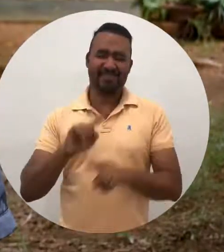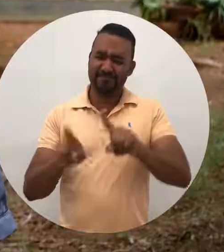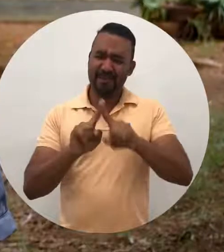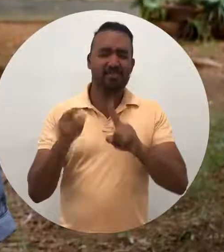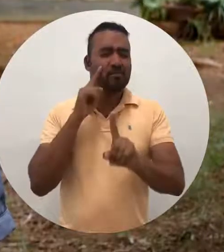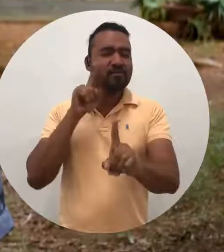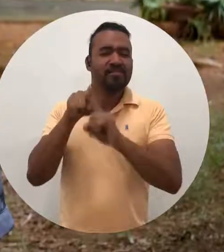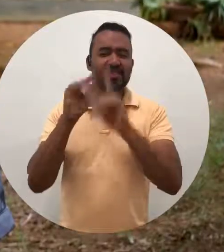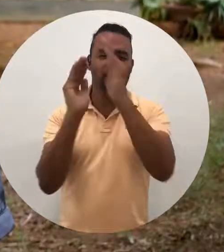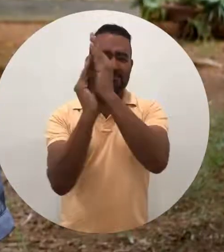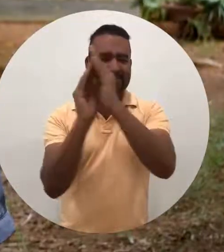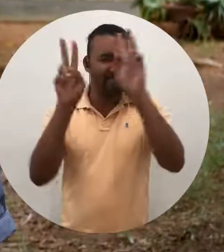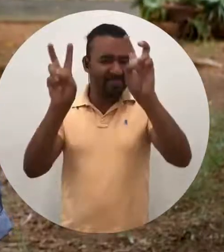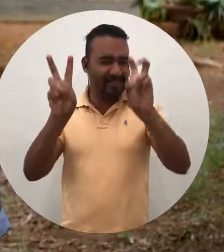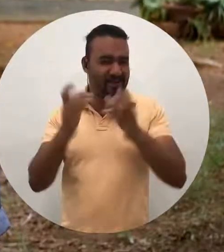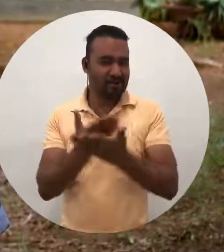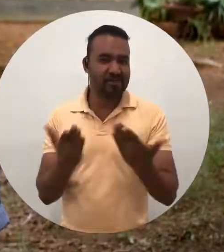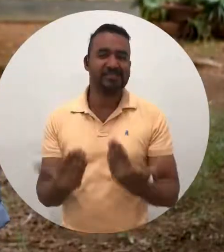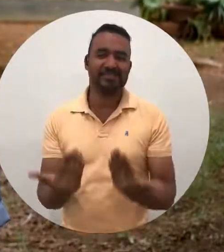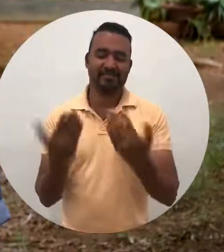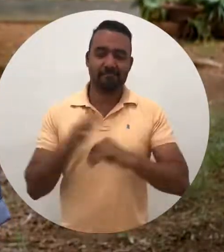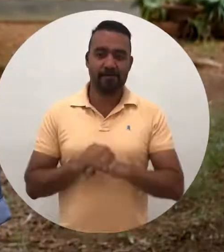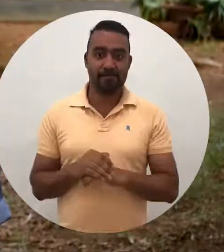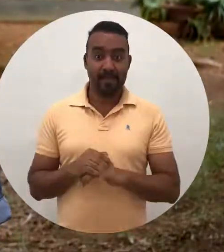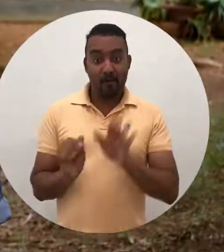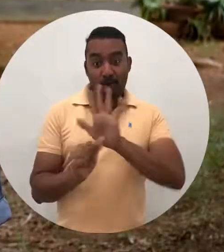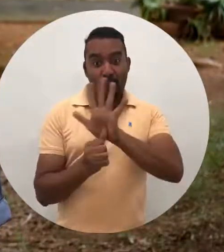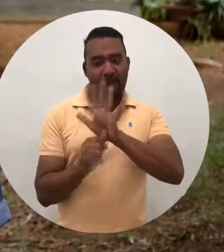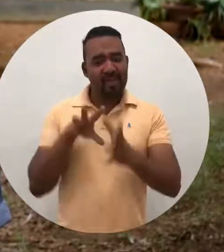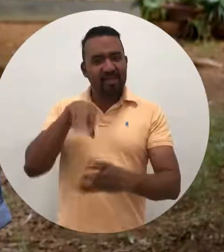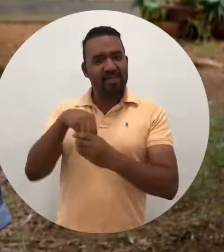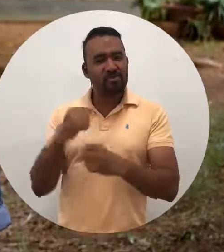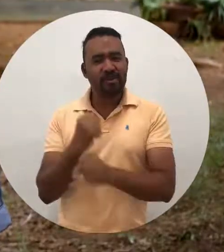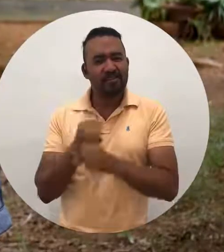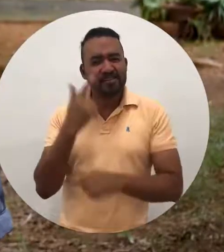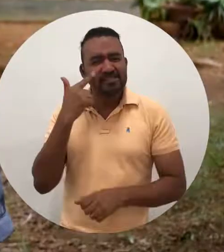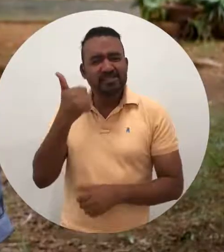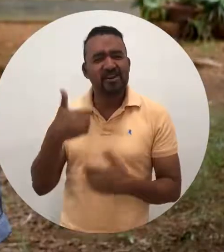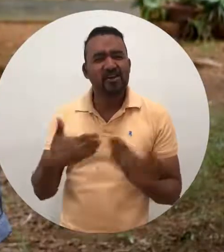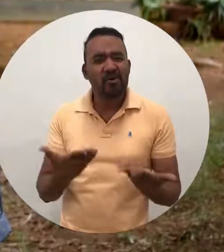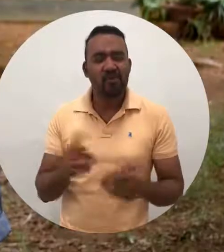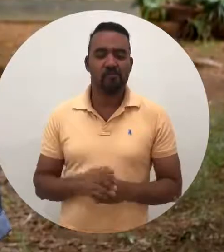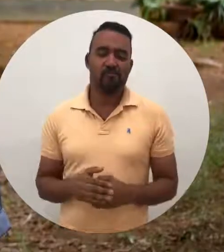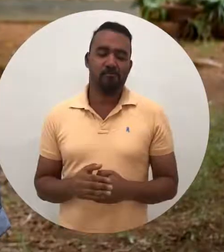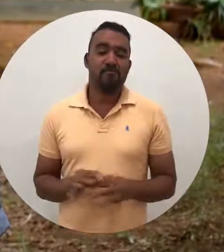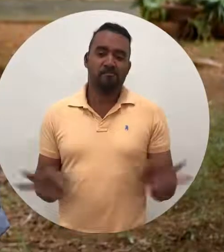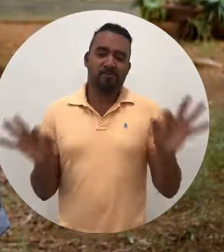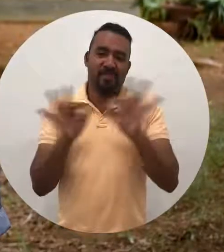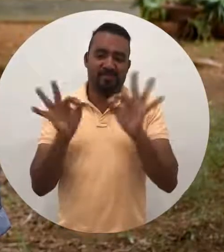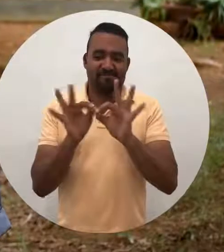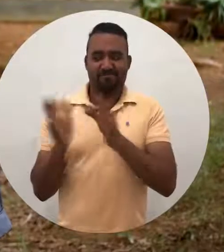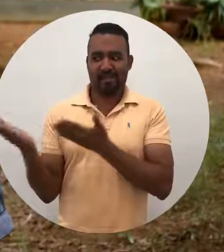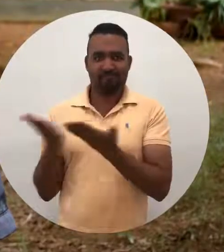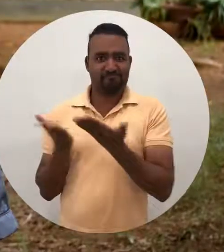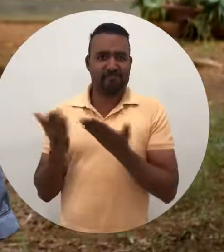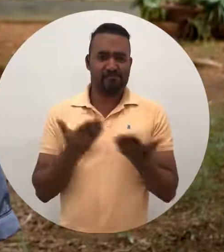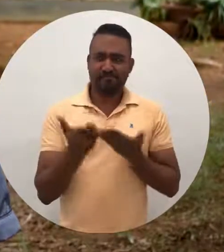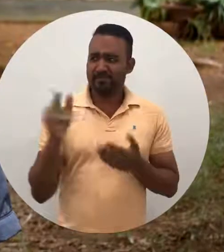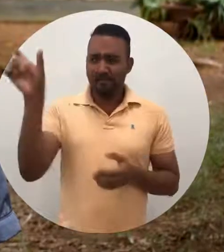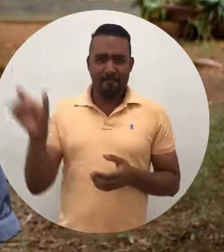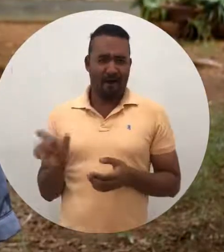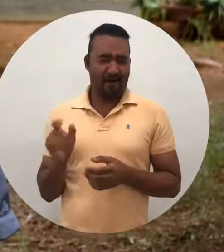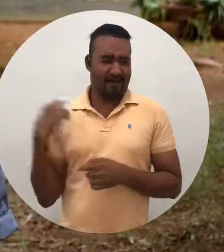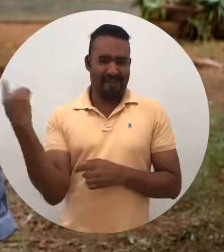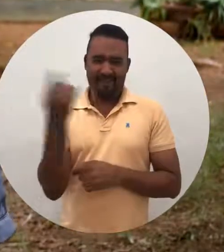procesos académicos. ¿Qué es lo más chévere de trabajar en la UAE? Yo creo que es poder servir de